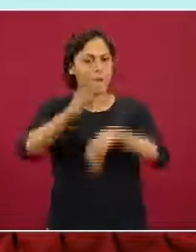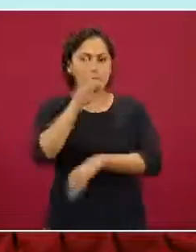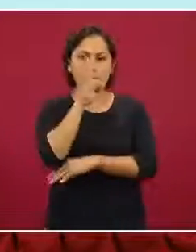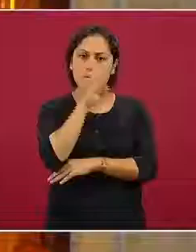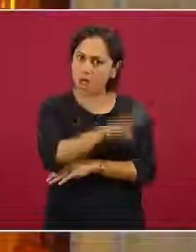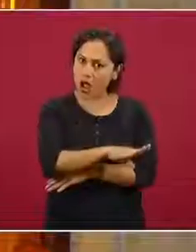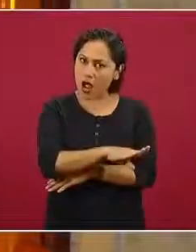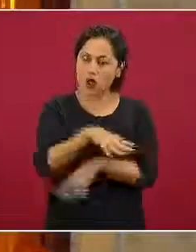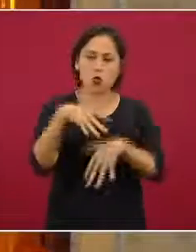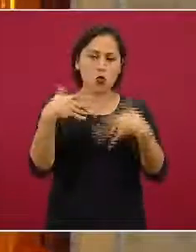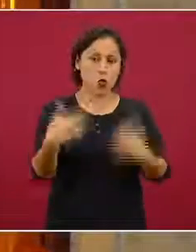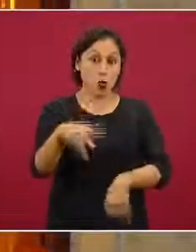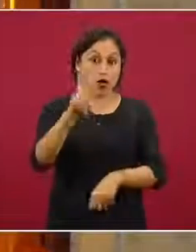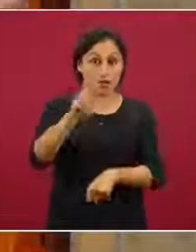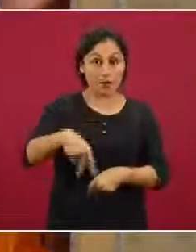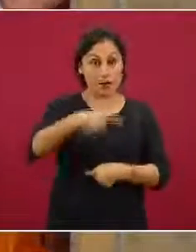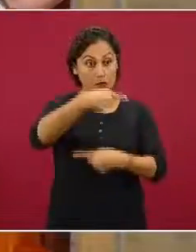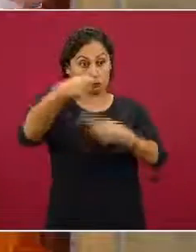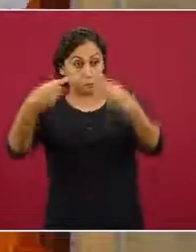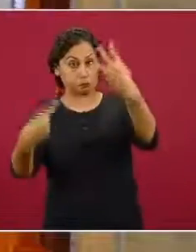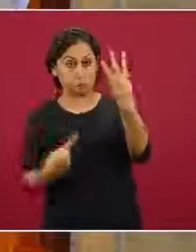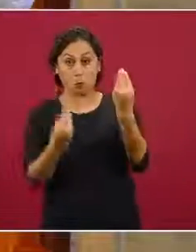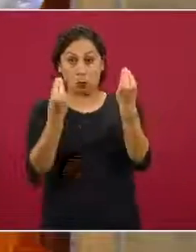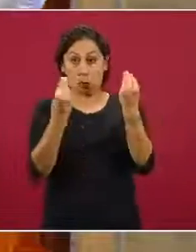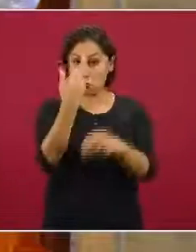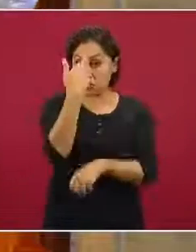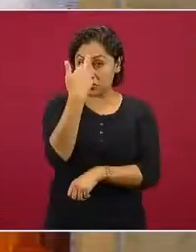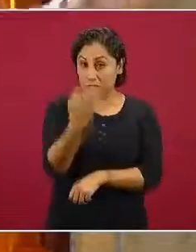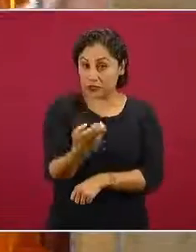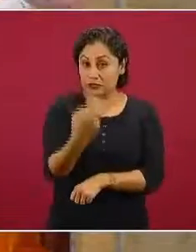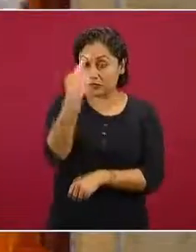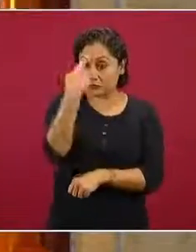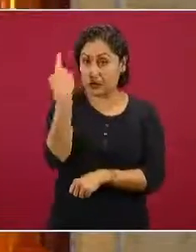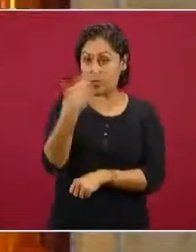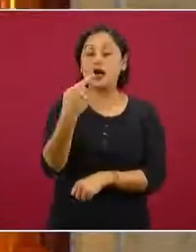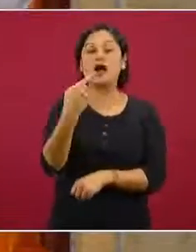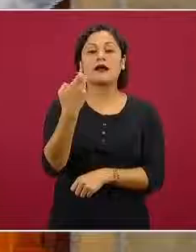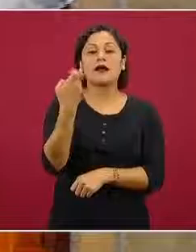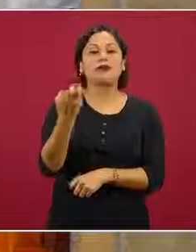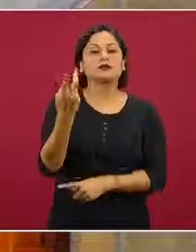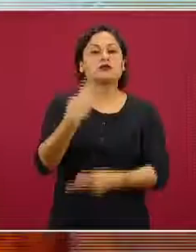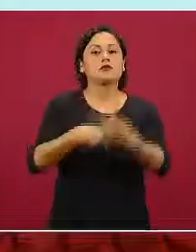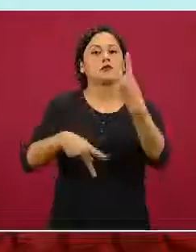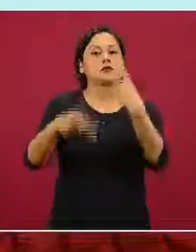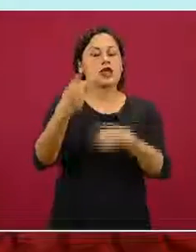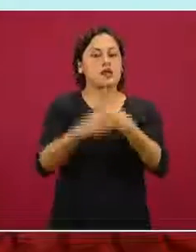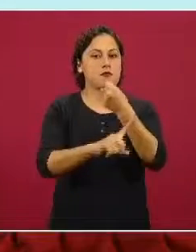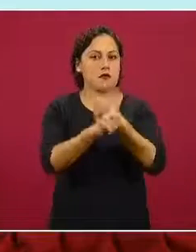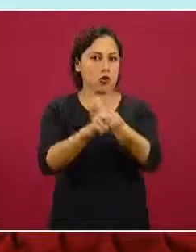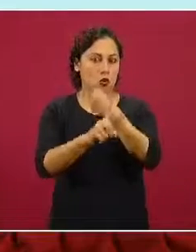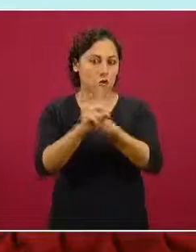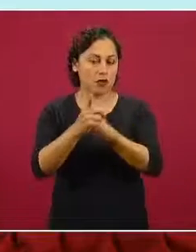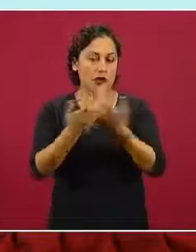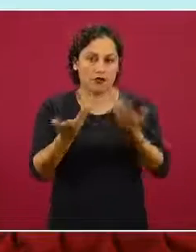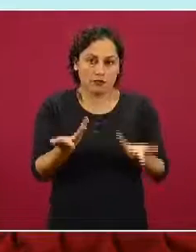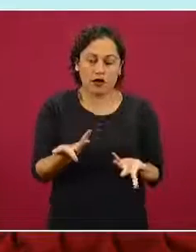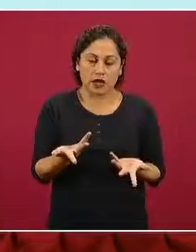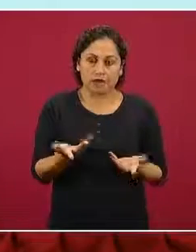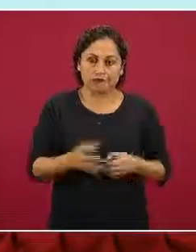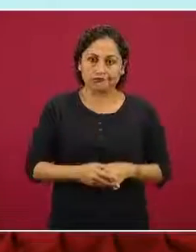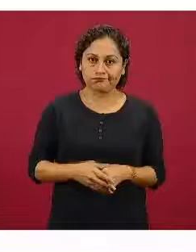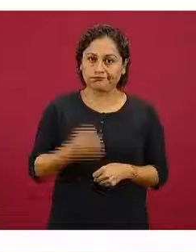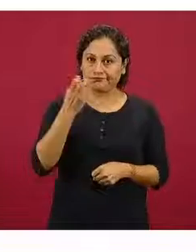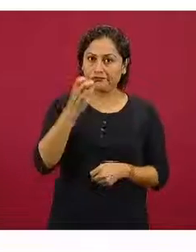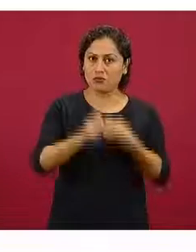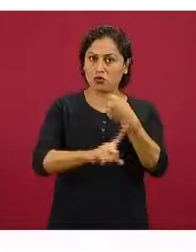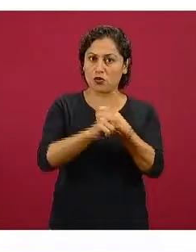es un espectro amplio en donde tenemos tanto un problema muy importante de una enorme carga expresada por sobrepeso